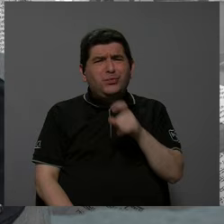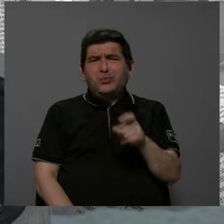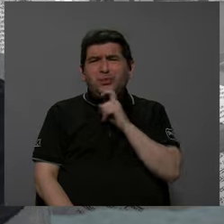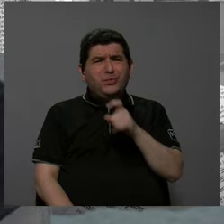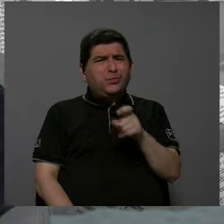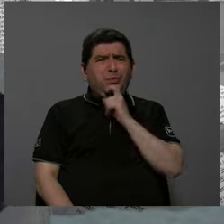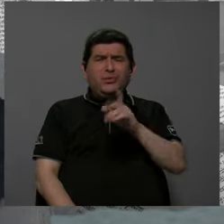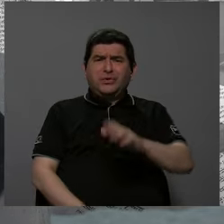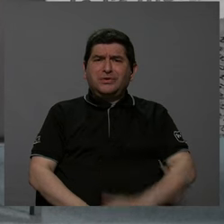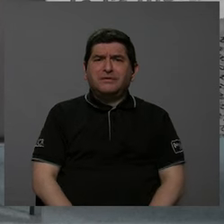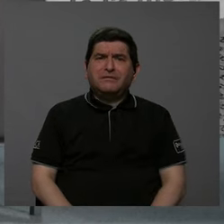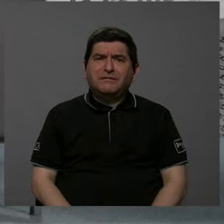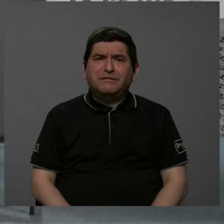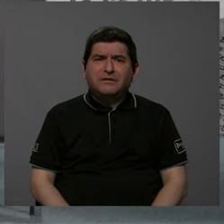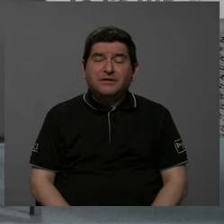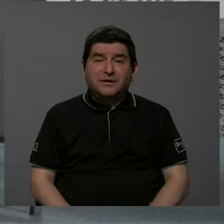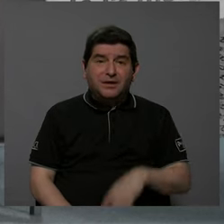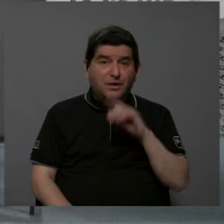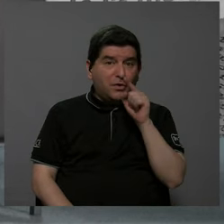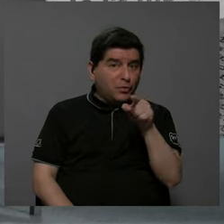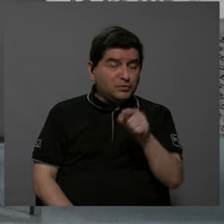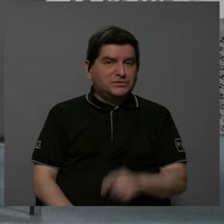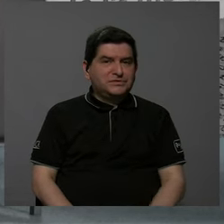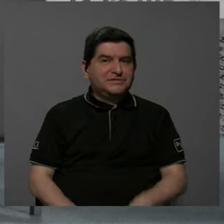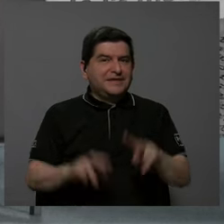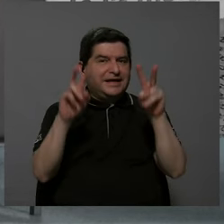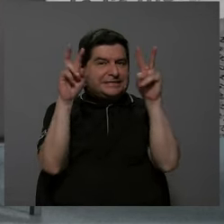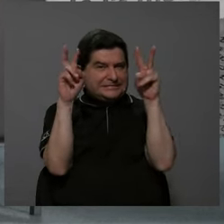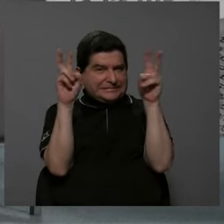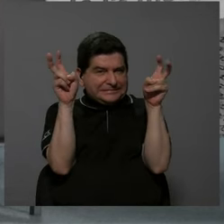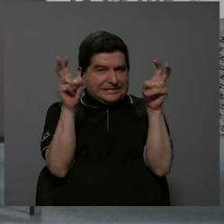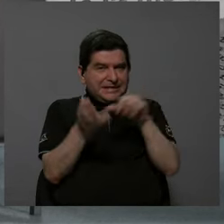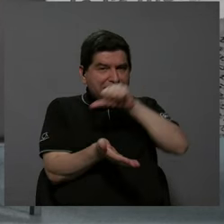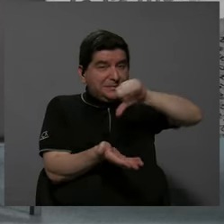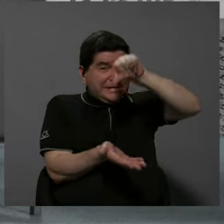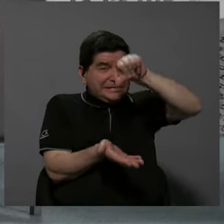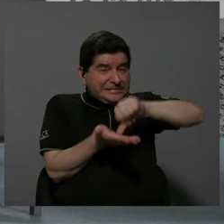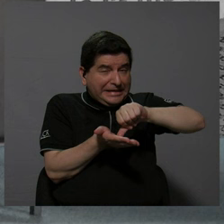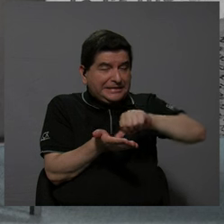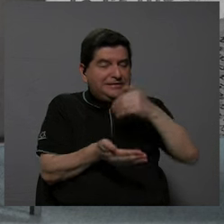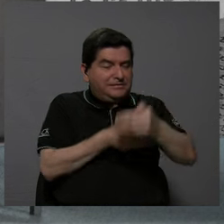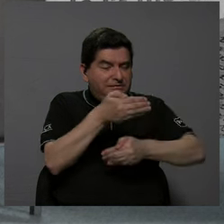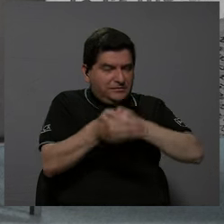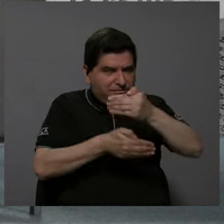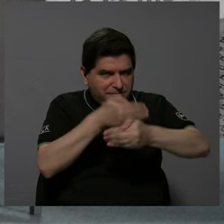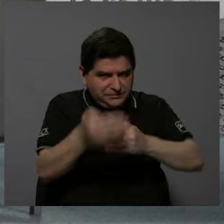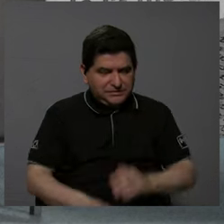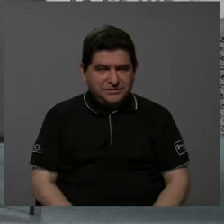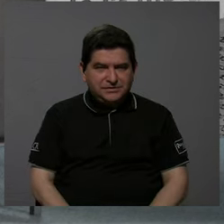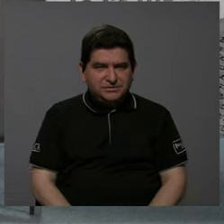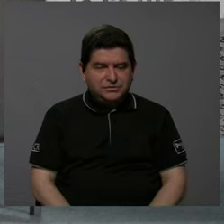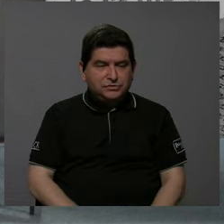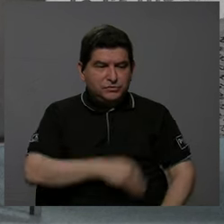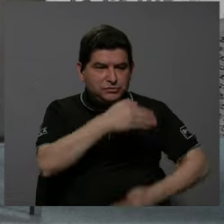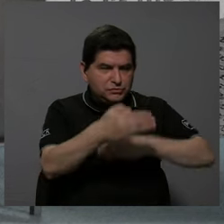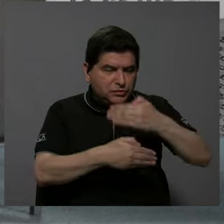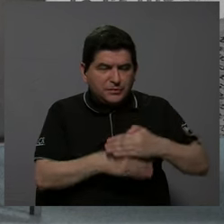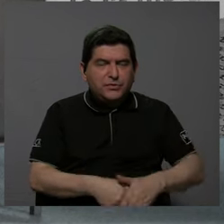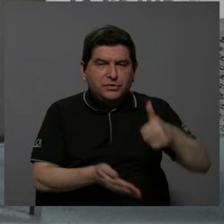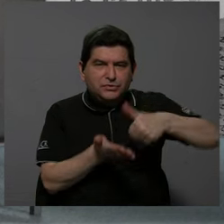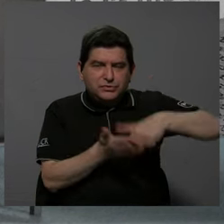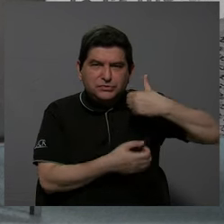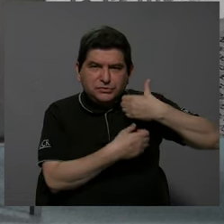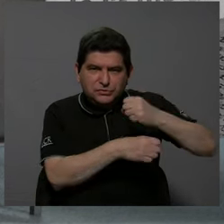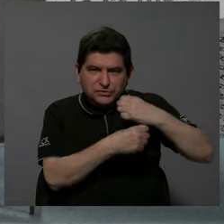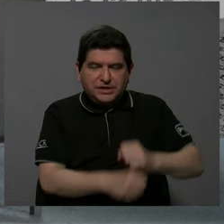enormemente. Bueno, es que usted está tocando el tema neurálgico de todo este proceso. Este proceso de elecciones